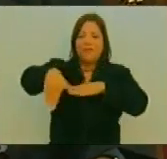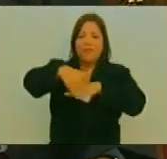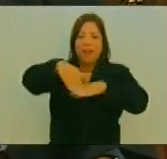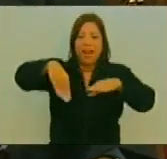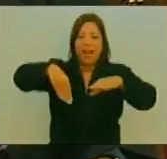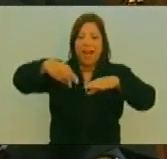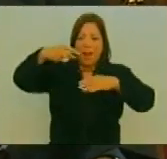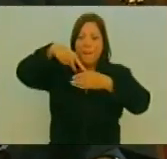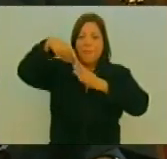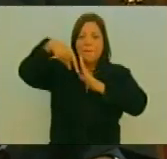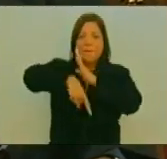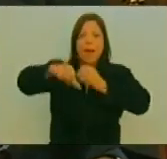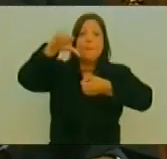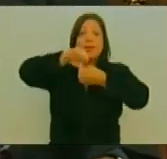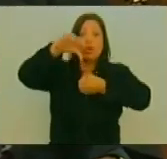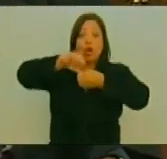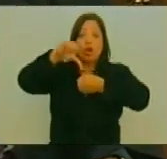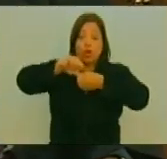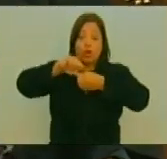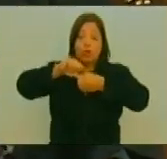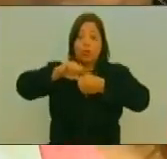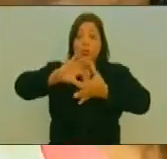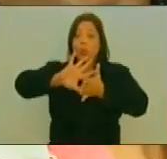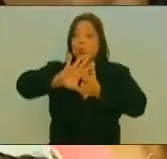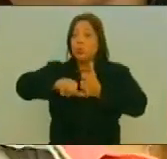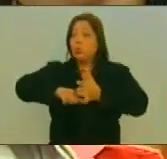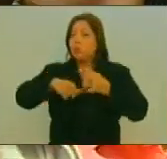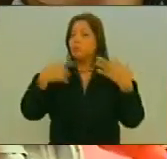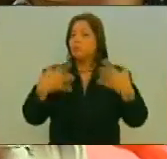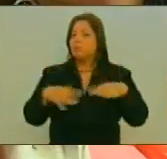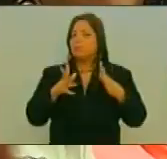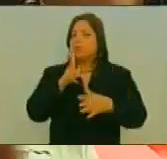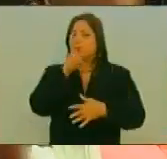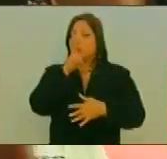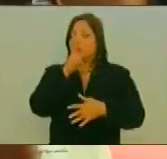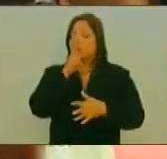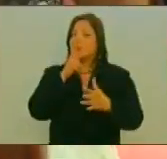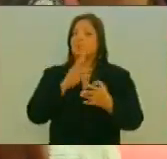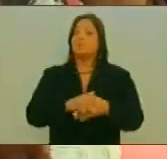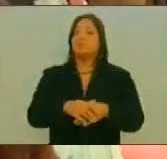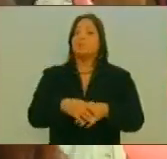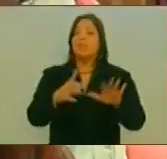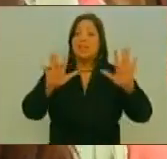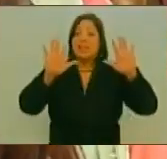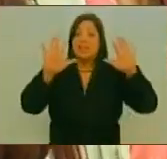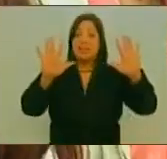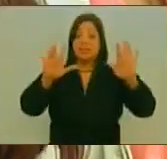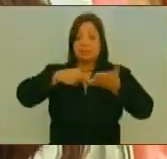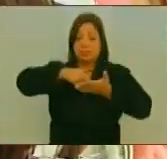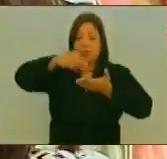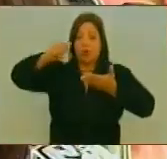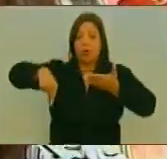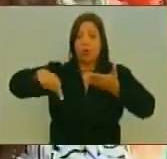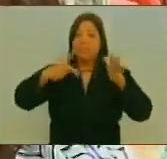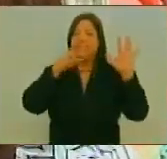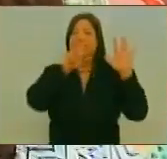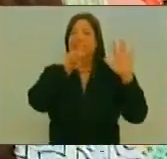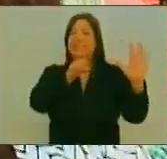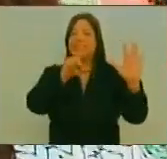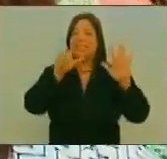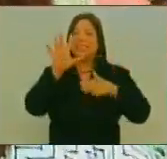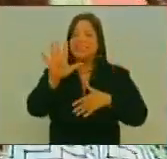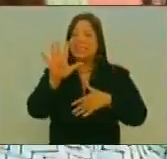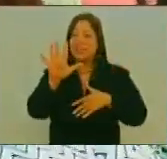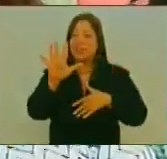Orinoco La cual Ha avanzado Hasta el punto De la detección En diez contratos De sesenta y cinco